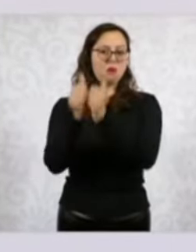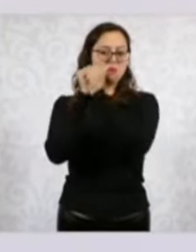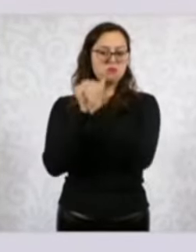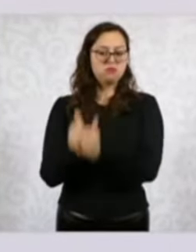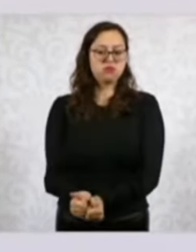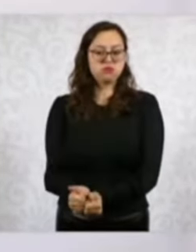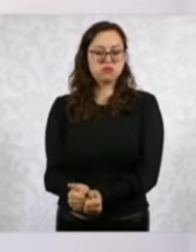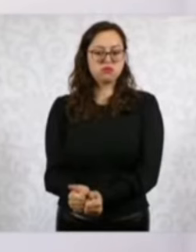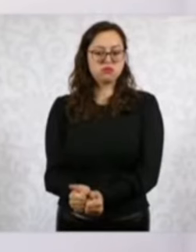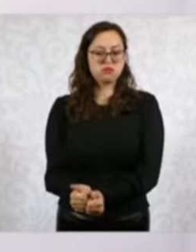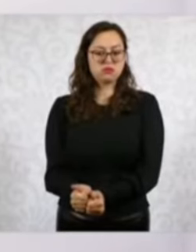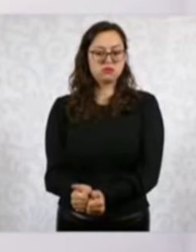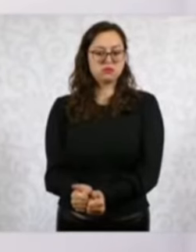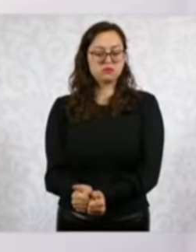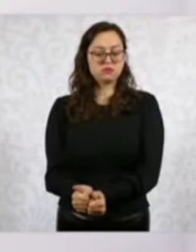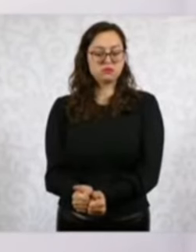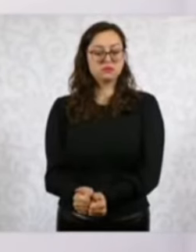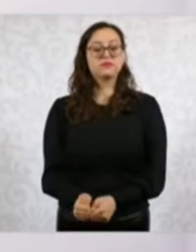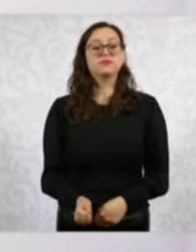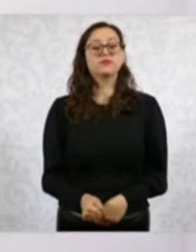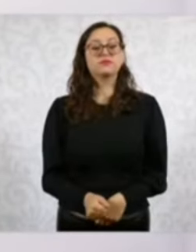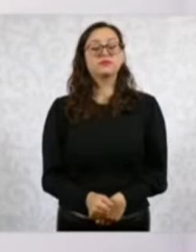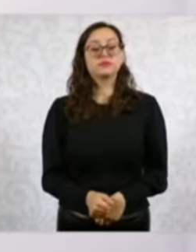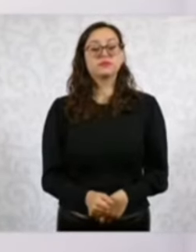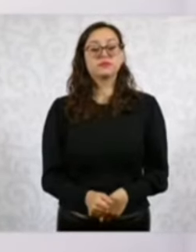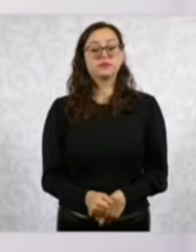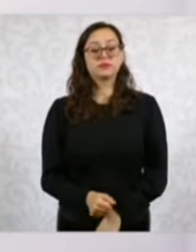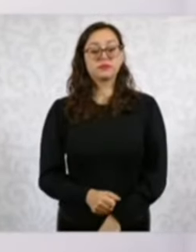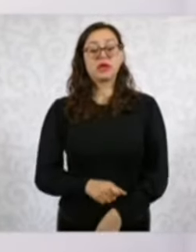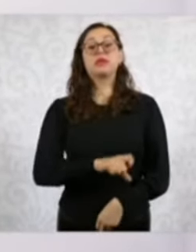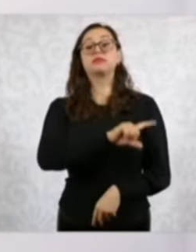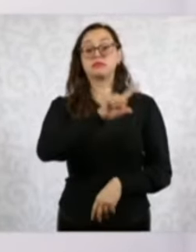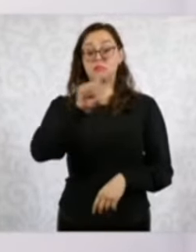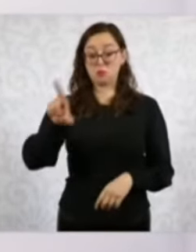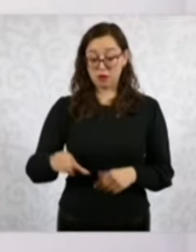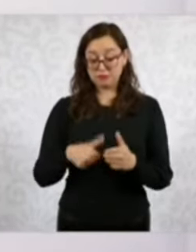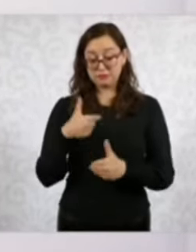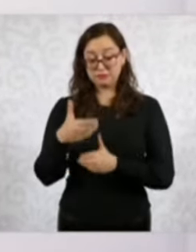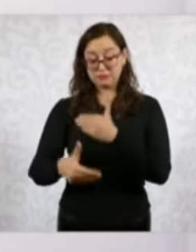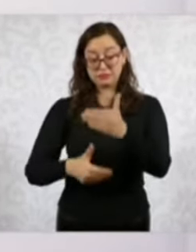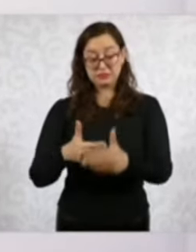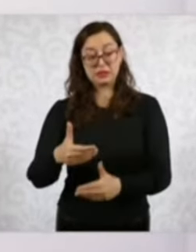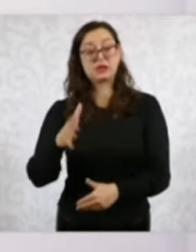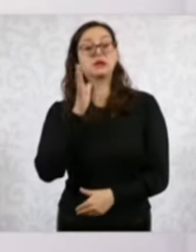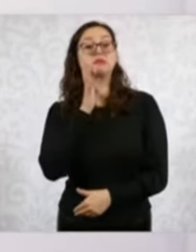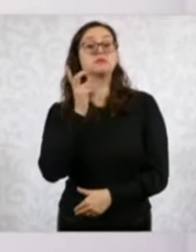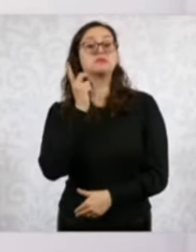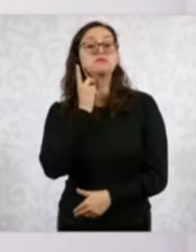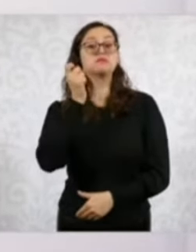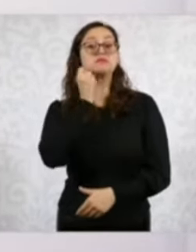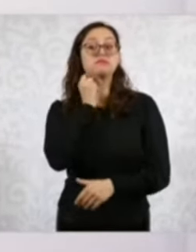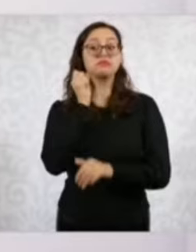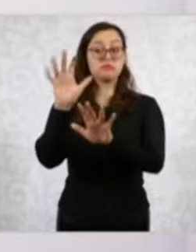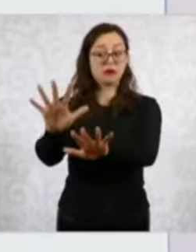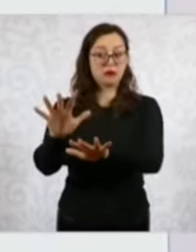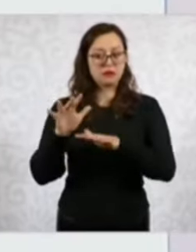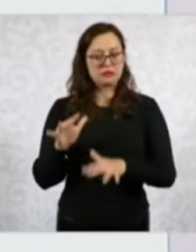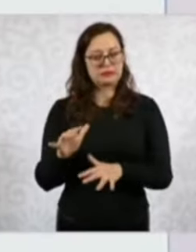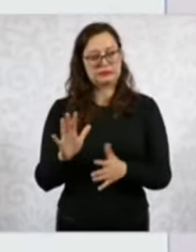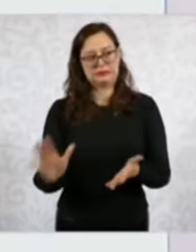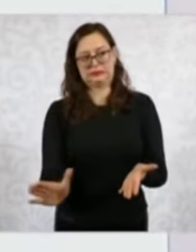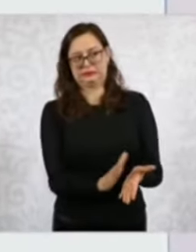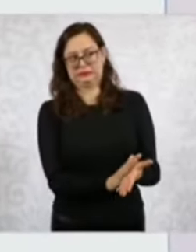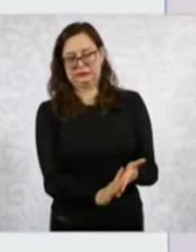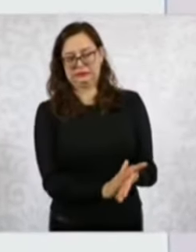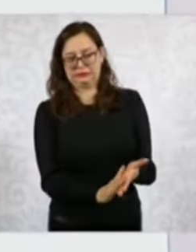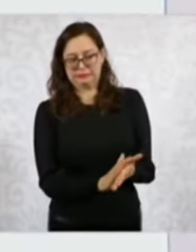Finalmente se concedió por parte del Congreso una amnistía. Y, podríamos terminar